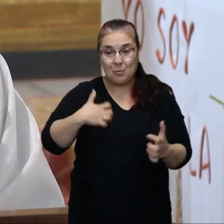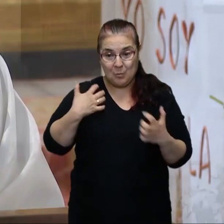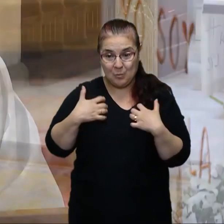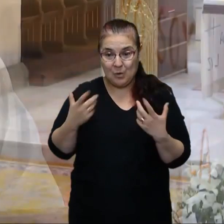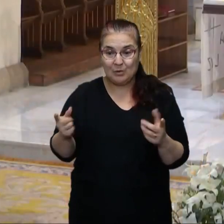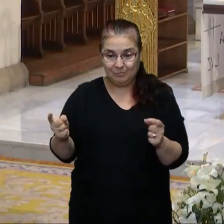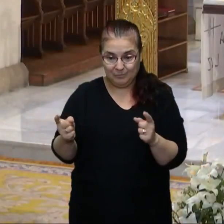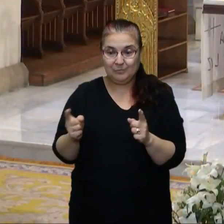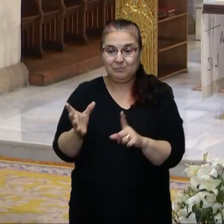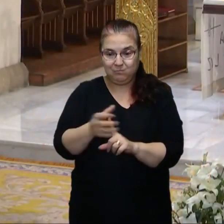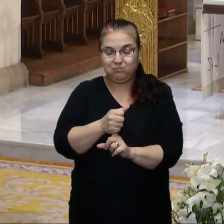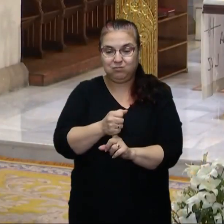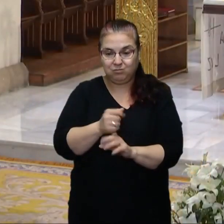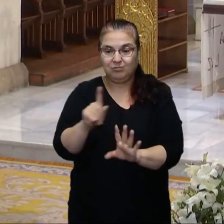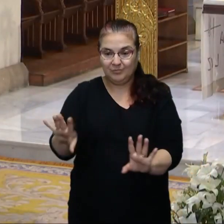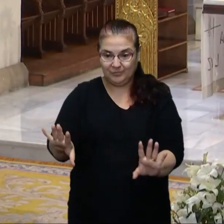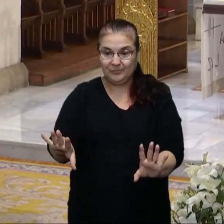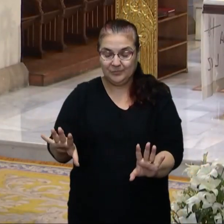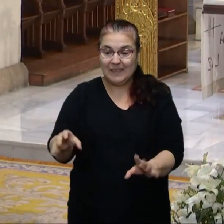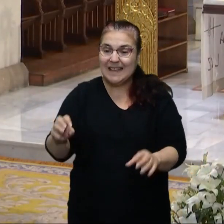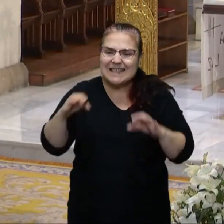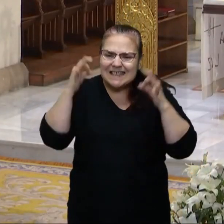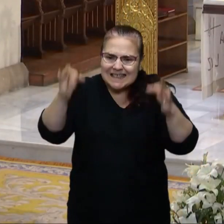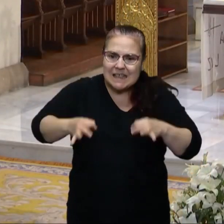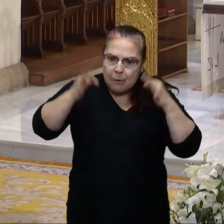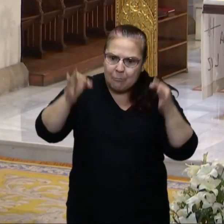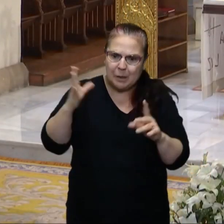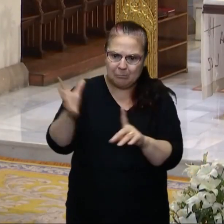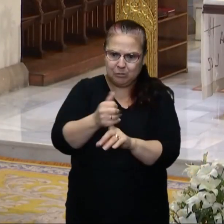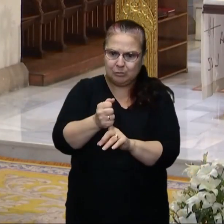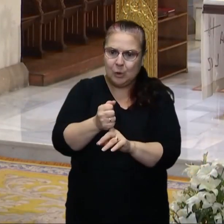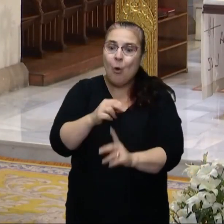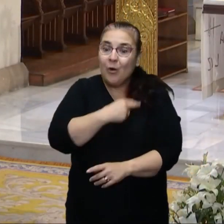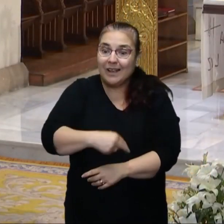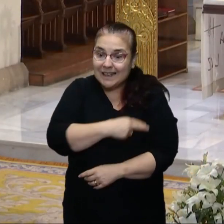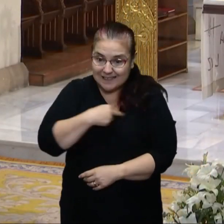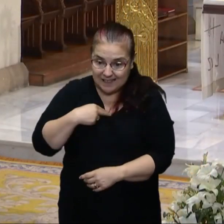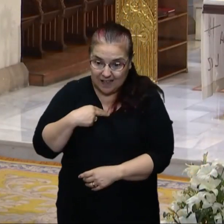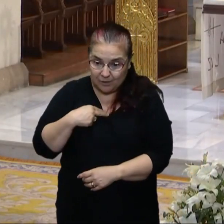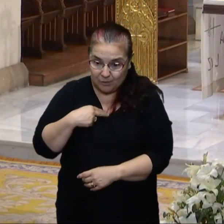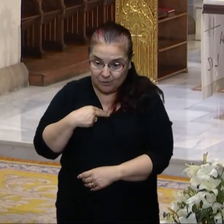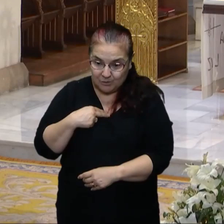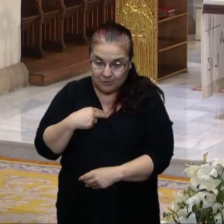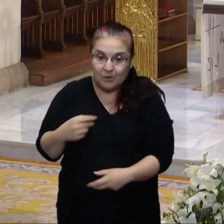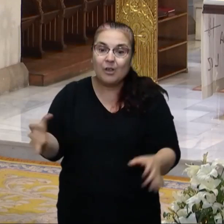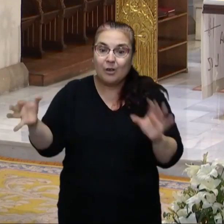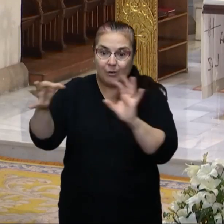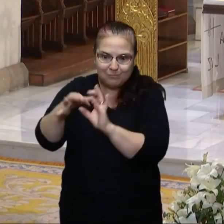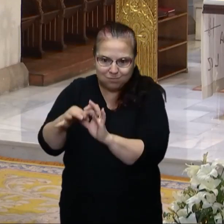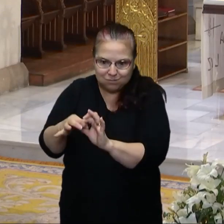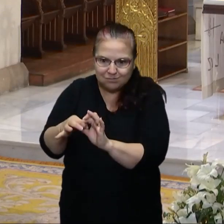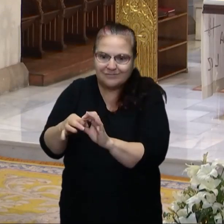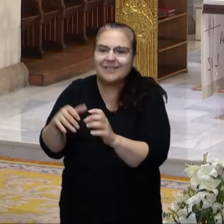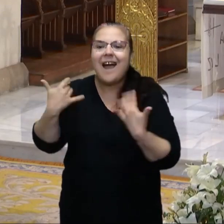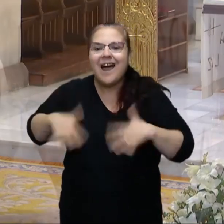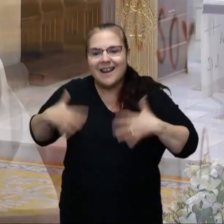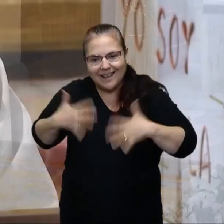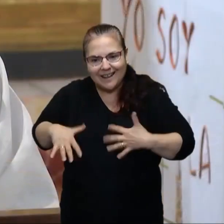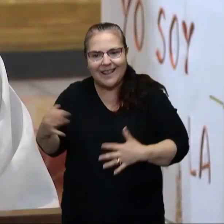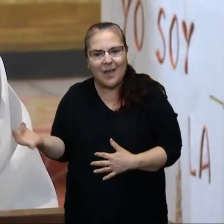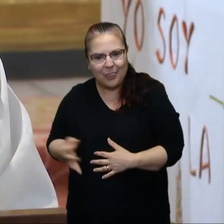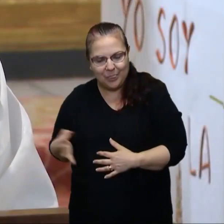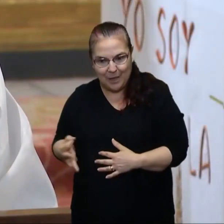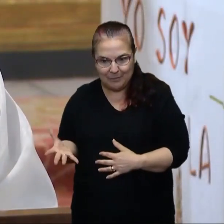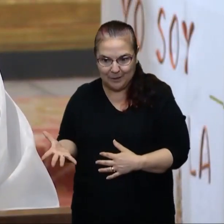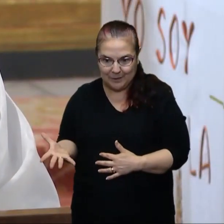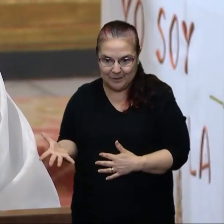que está siempre presente. Un cristiano sin alegría o no es cristiano o está enfermo, me decía el